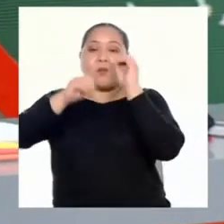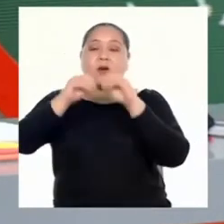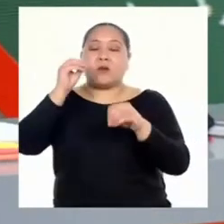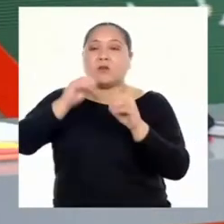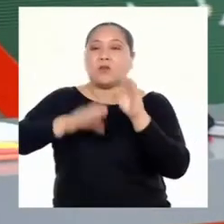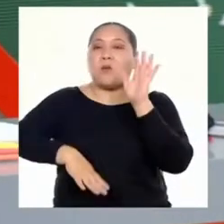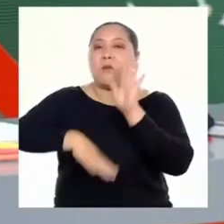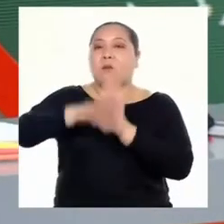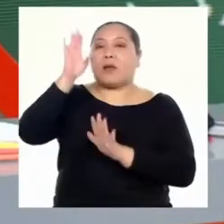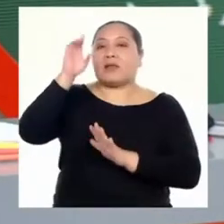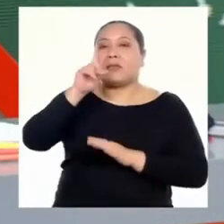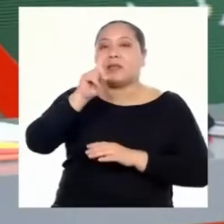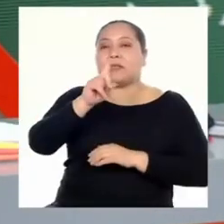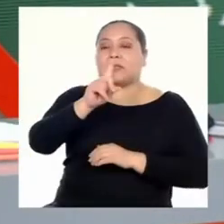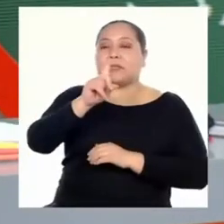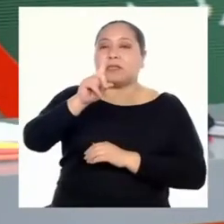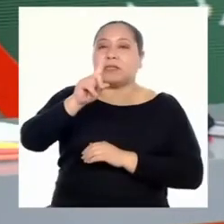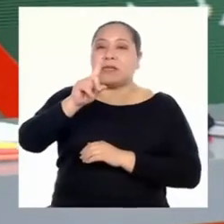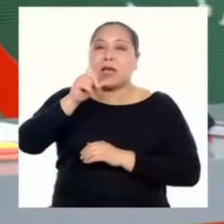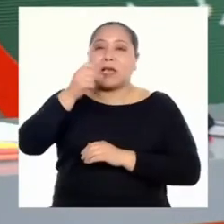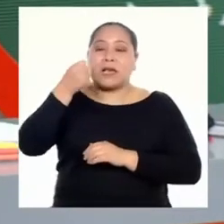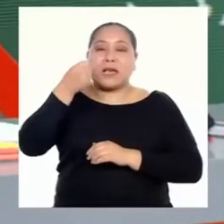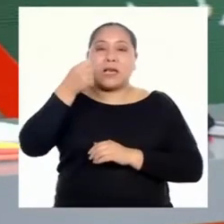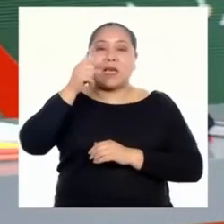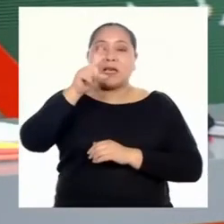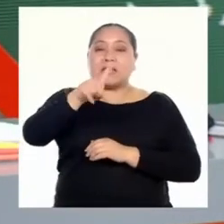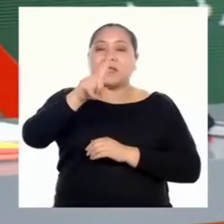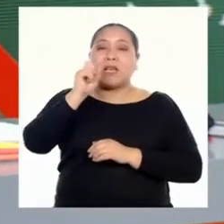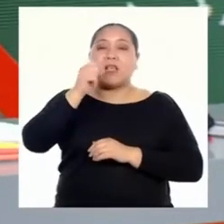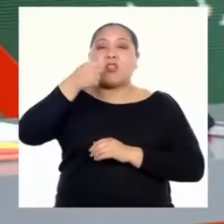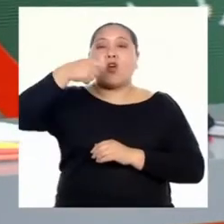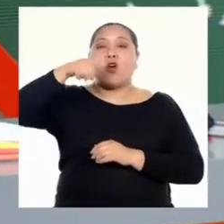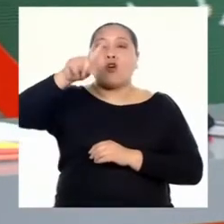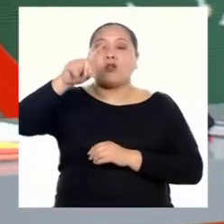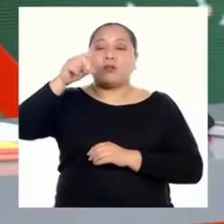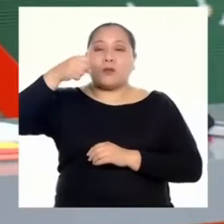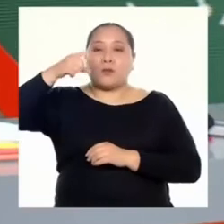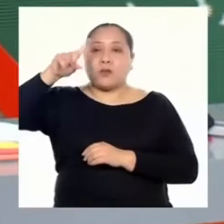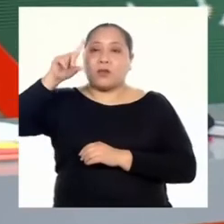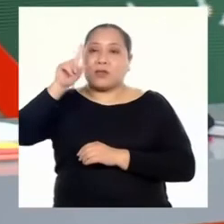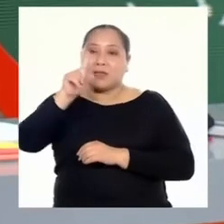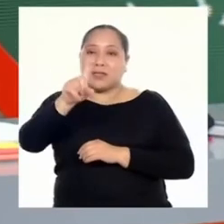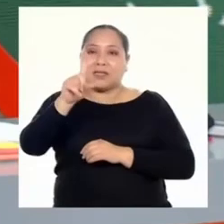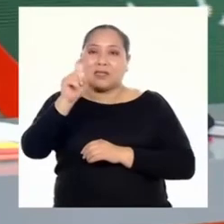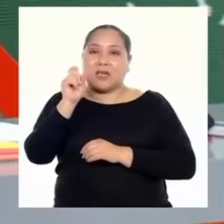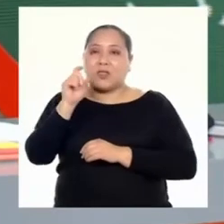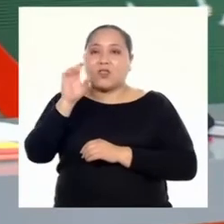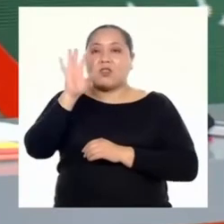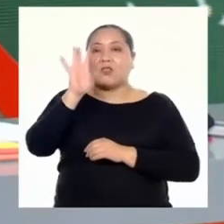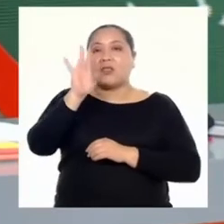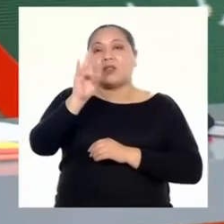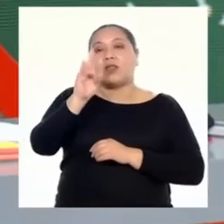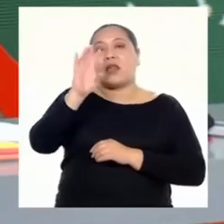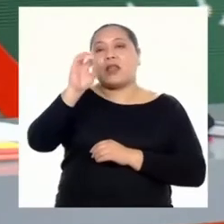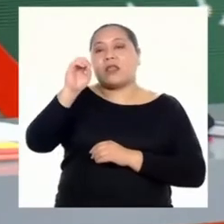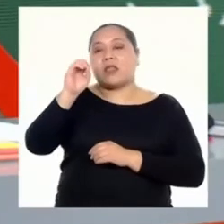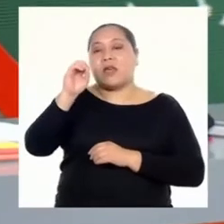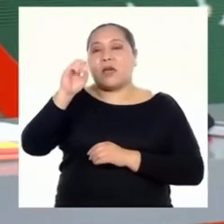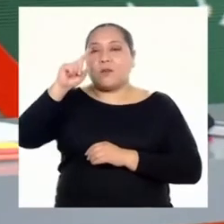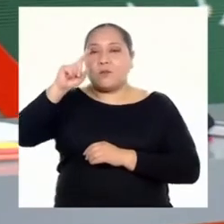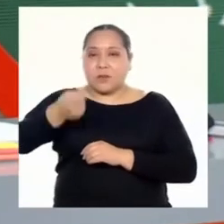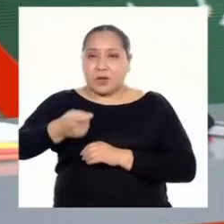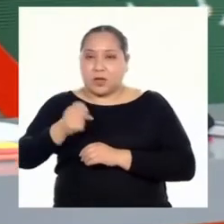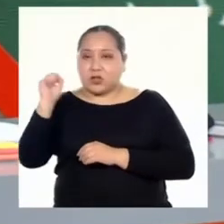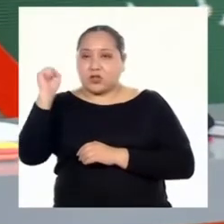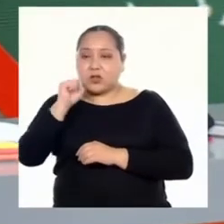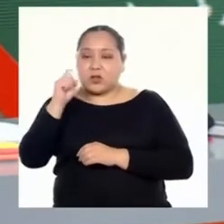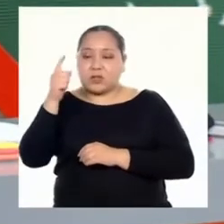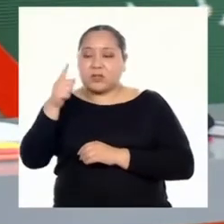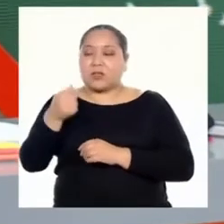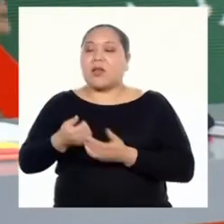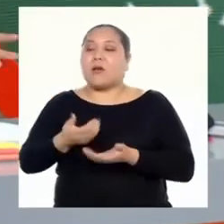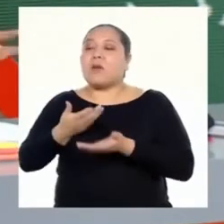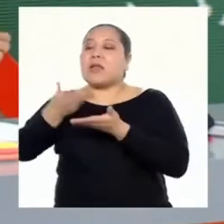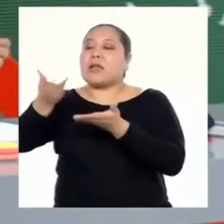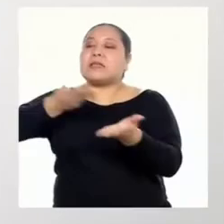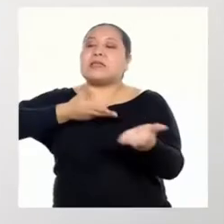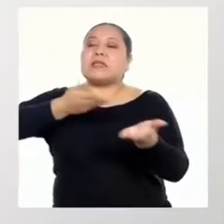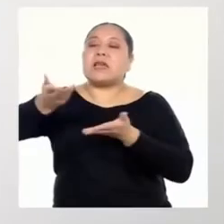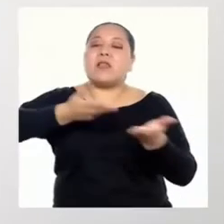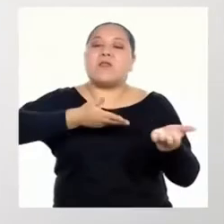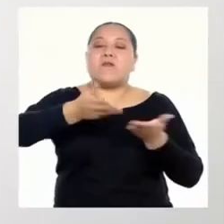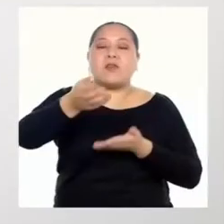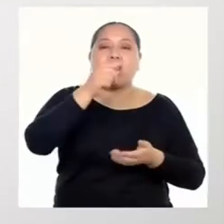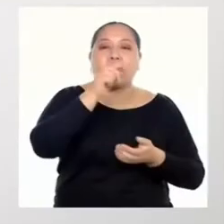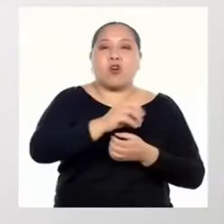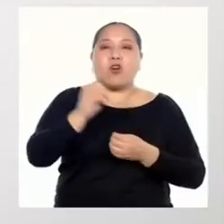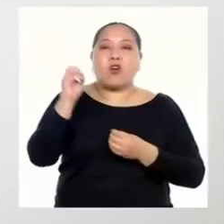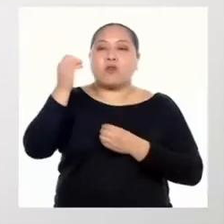destinado más de 111,170,000 soles para atender esta falta de oxígeno en todo el